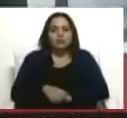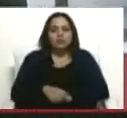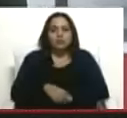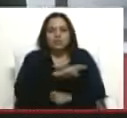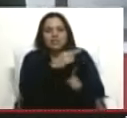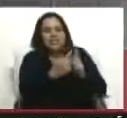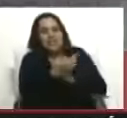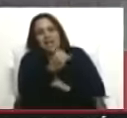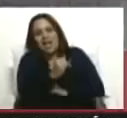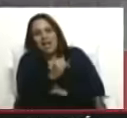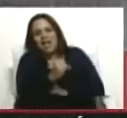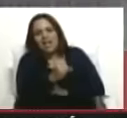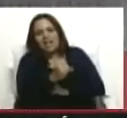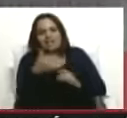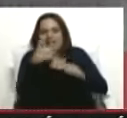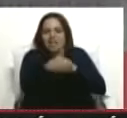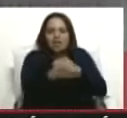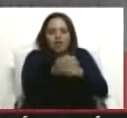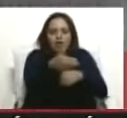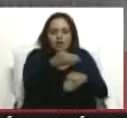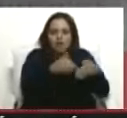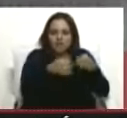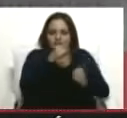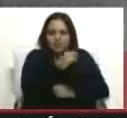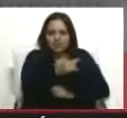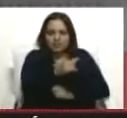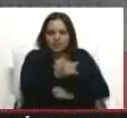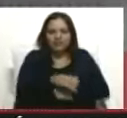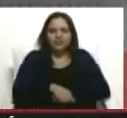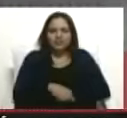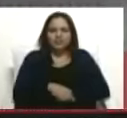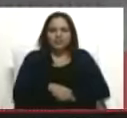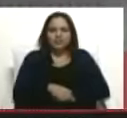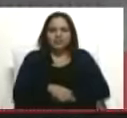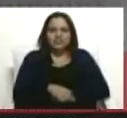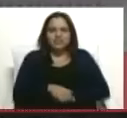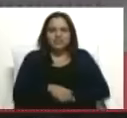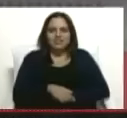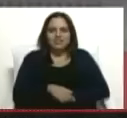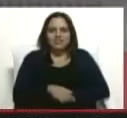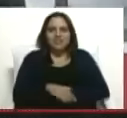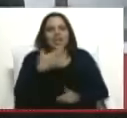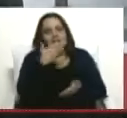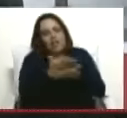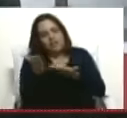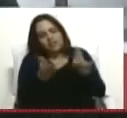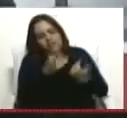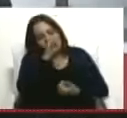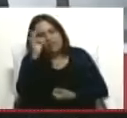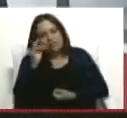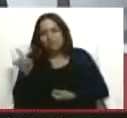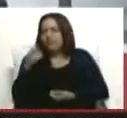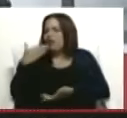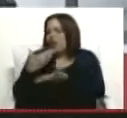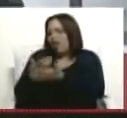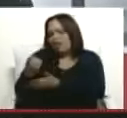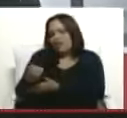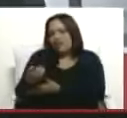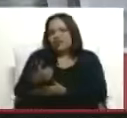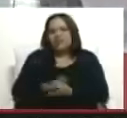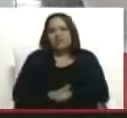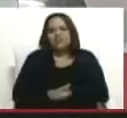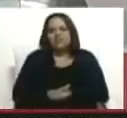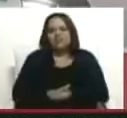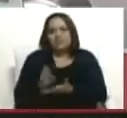está o detrás de la noticia o delante de la noticia, pero en la noticia siempre está. Gracias por venir, fiscal. Gracias a Tibor y por la invitación, siempre atento.